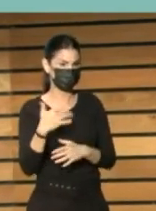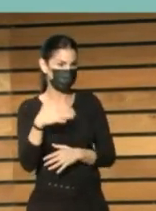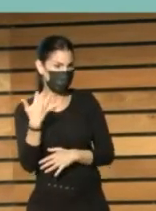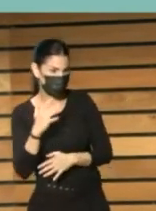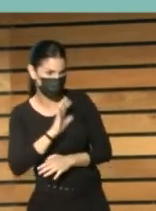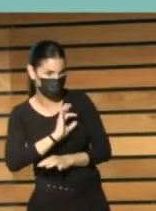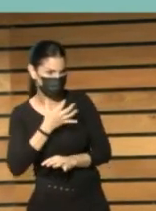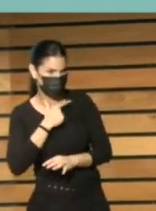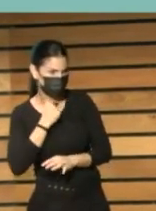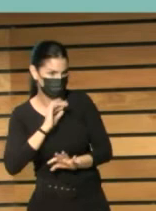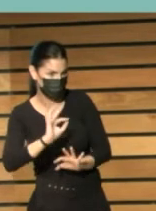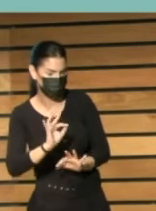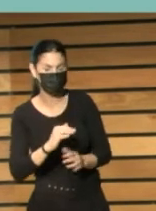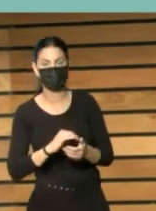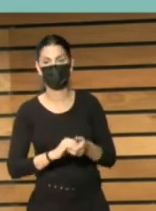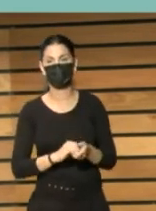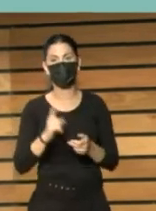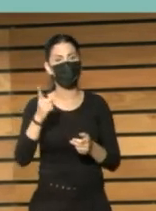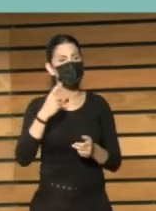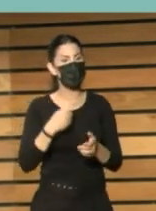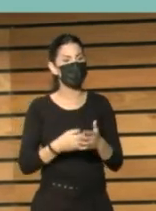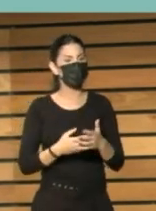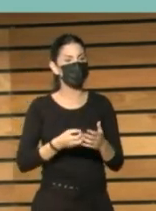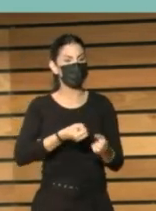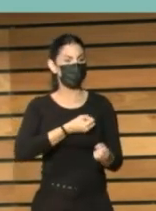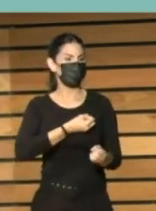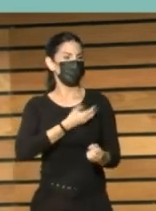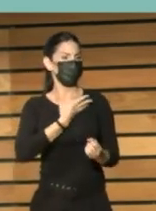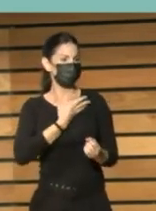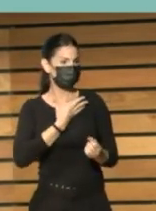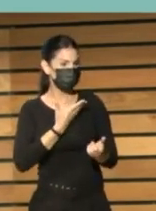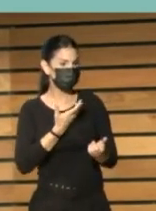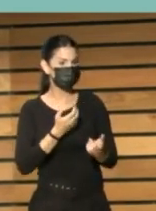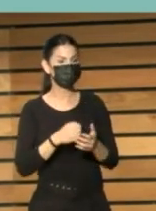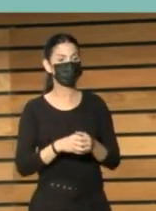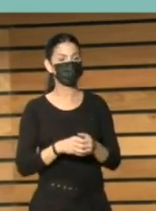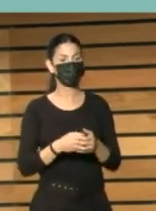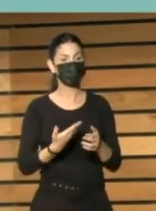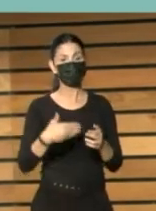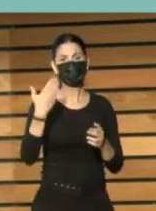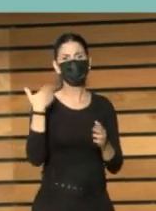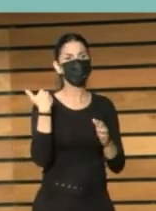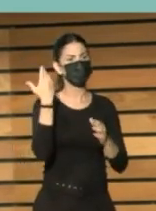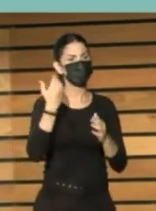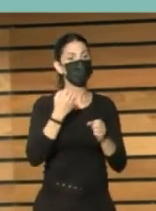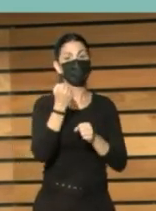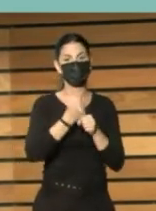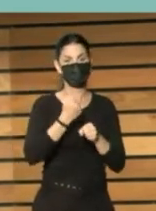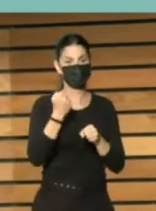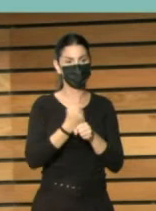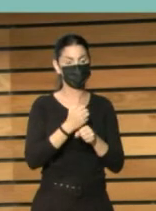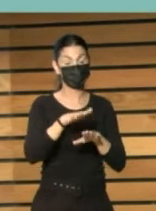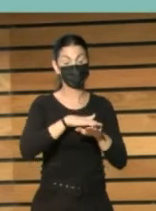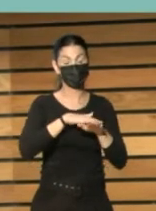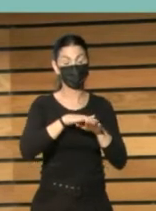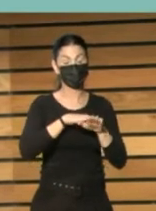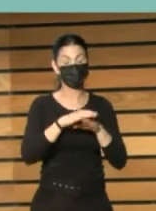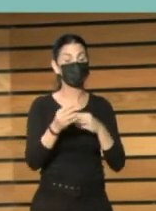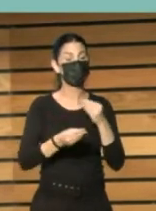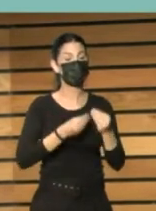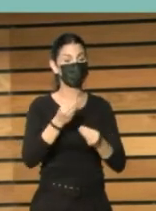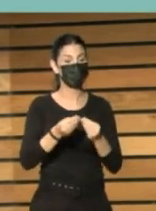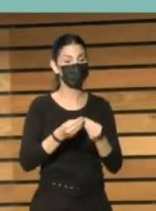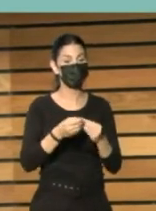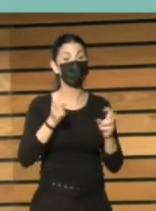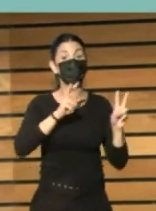Ustedes aquí tenéis una fuente de inspiración, vais recordando lo que pudimos hacer. Entonces yo, por sintetizar estos temas, me he